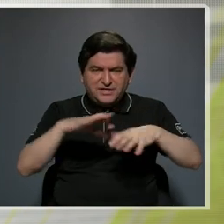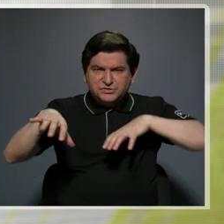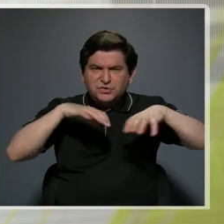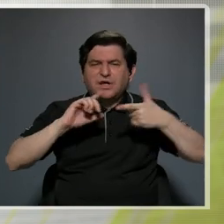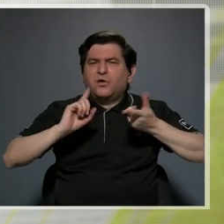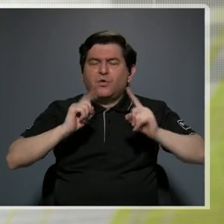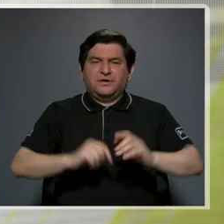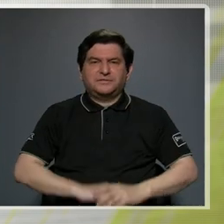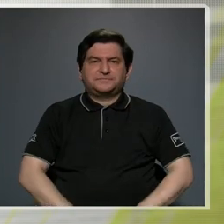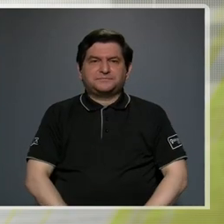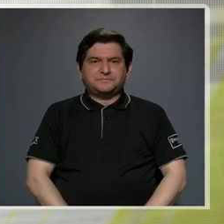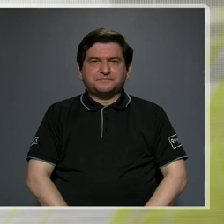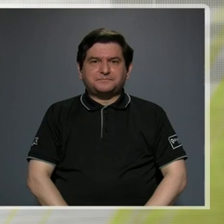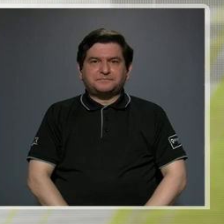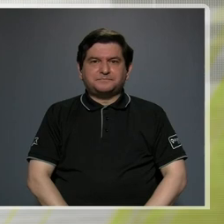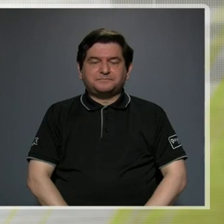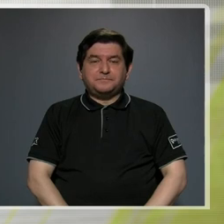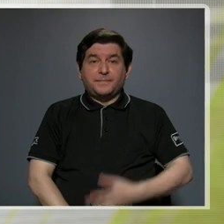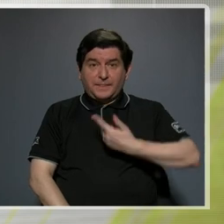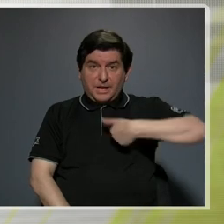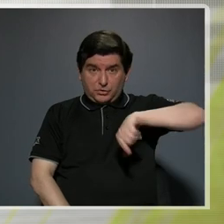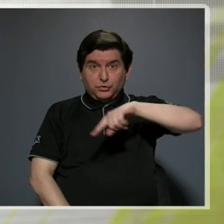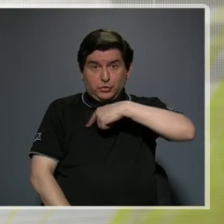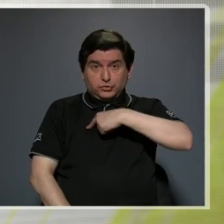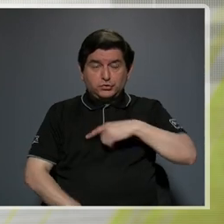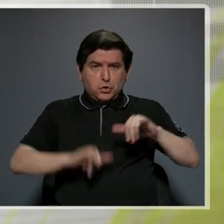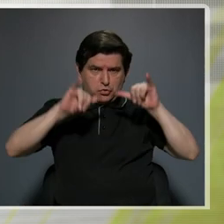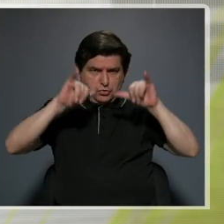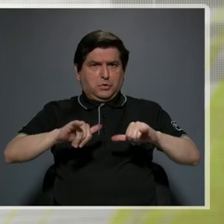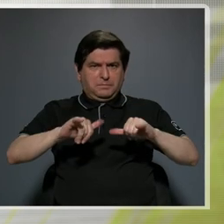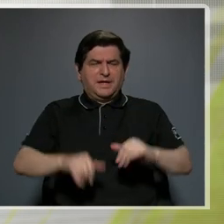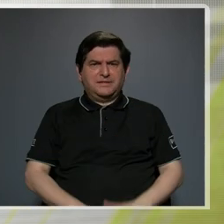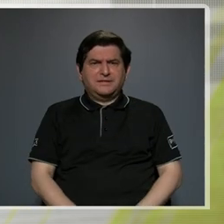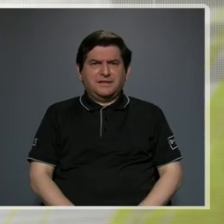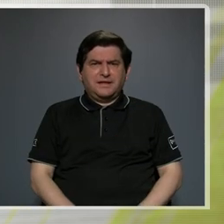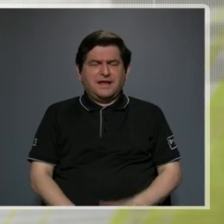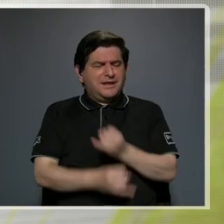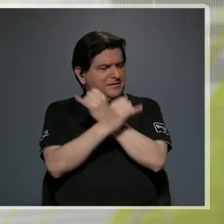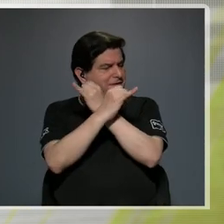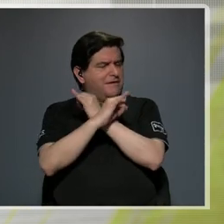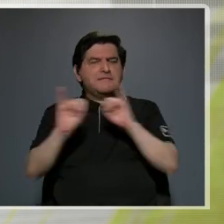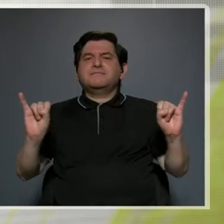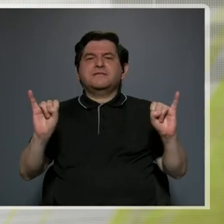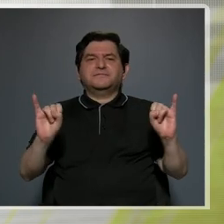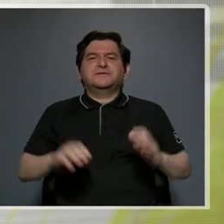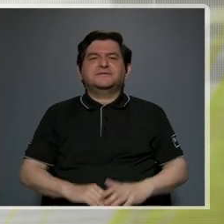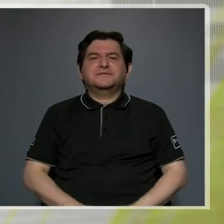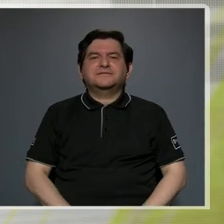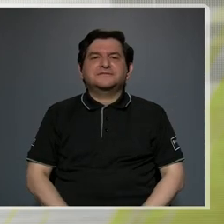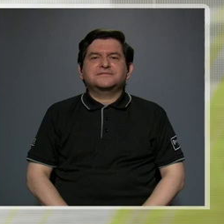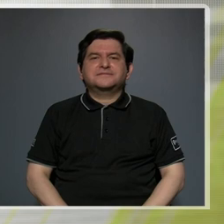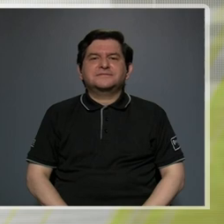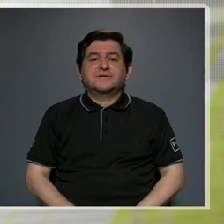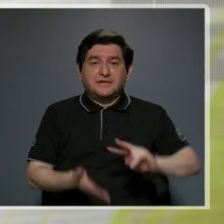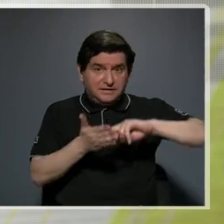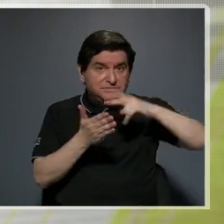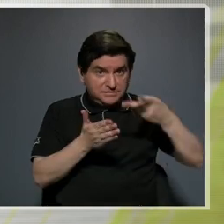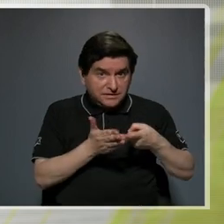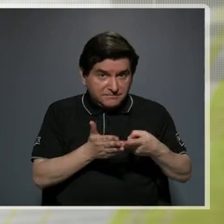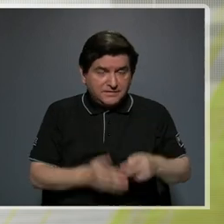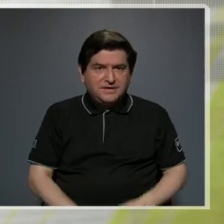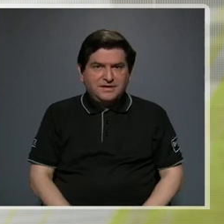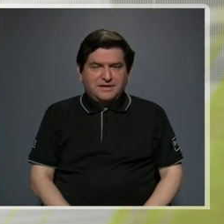actividad? Bueno, nosotros hemos mantenido una total independencia entre, digamos, lo que es